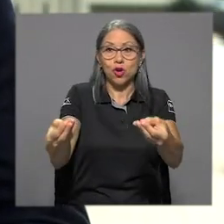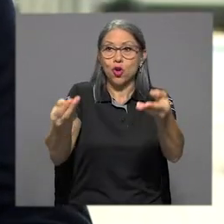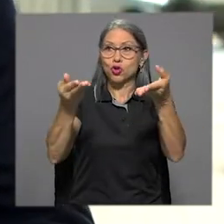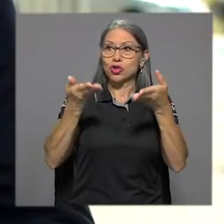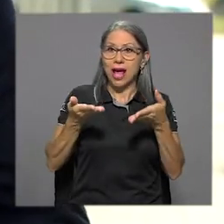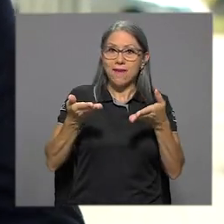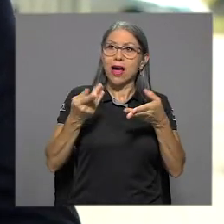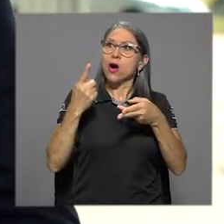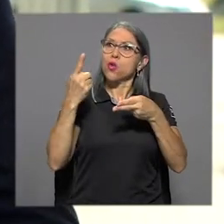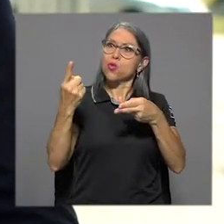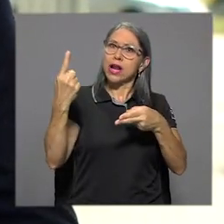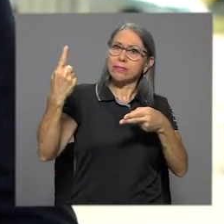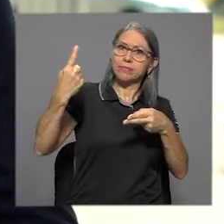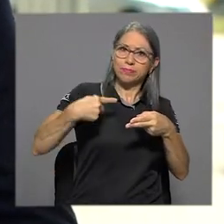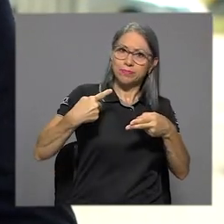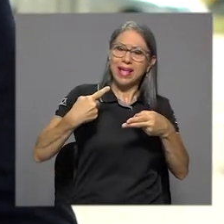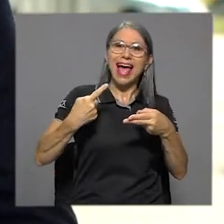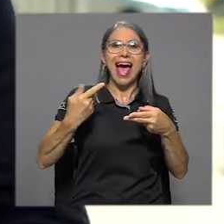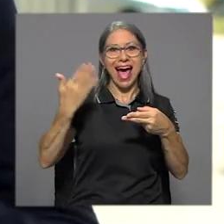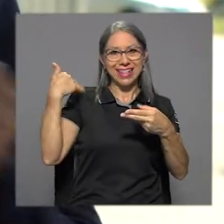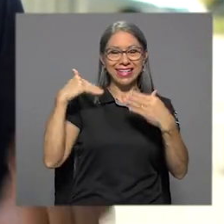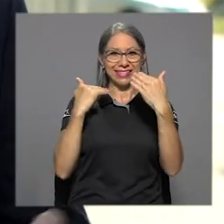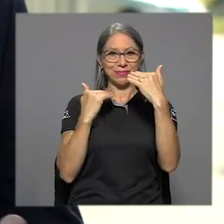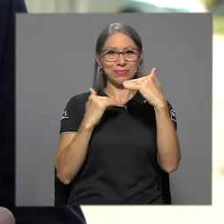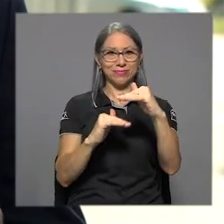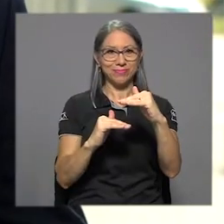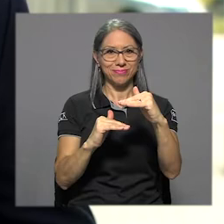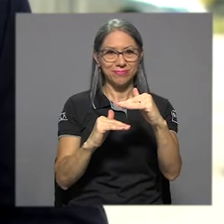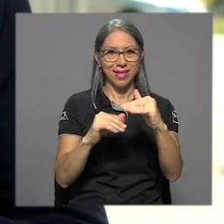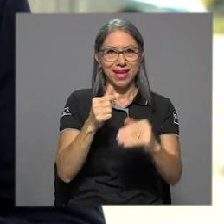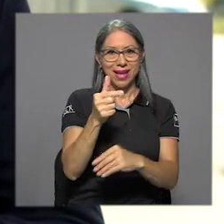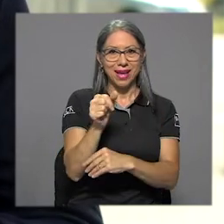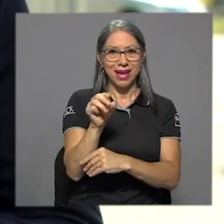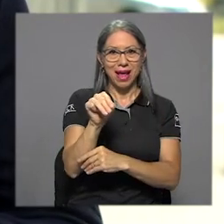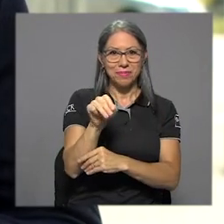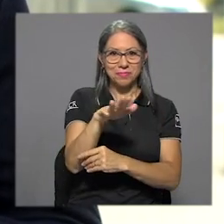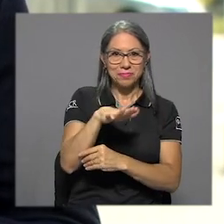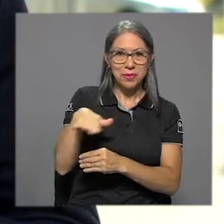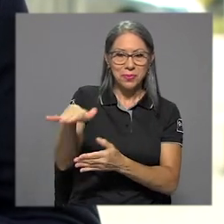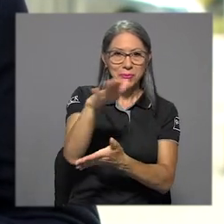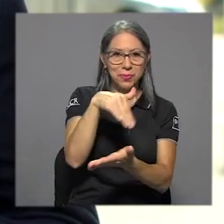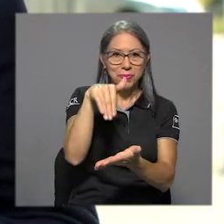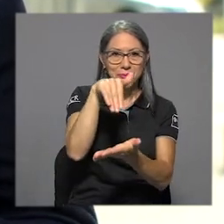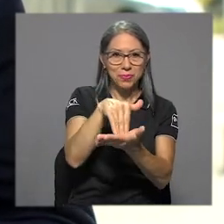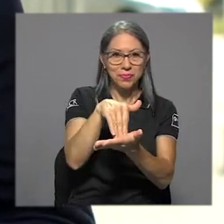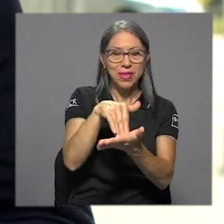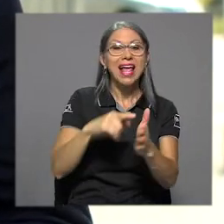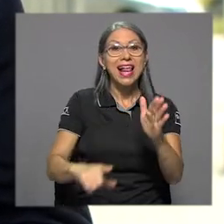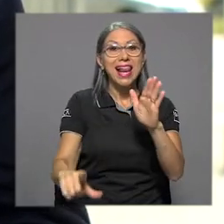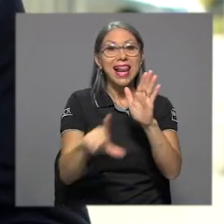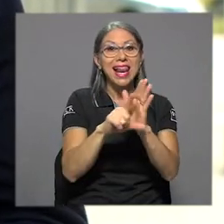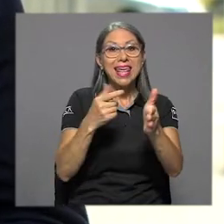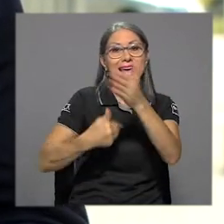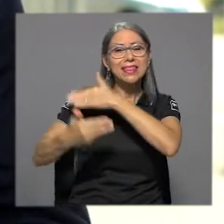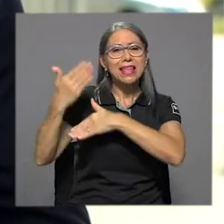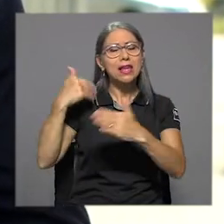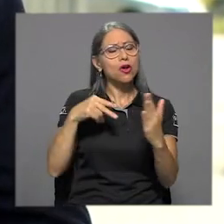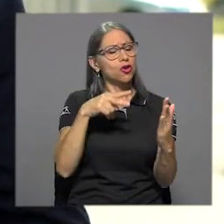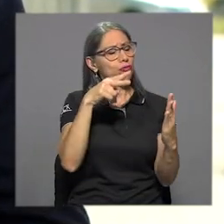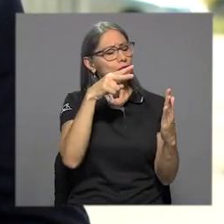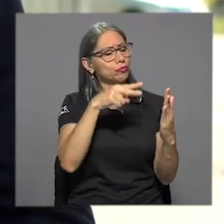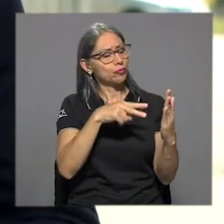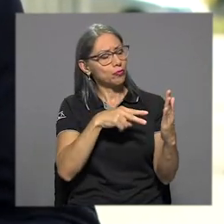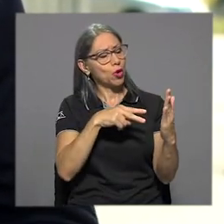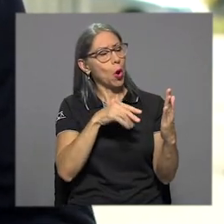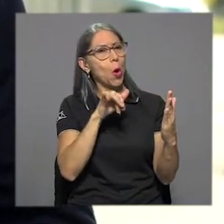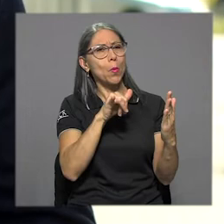tenía una limitación al área metropolitana. La ley anterior, de alguna manera, dejaba un